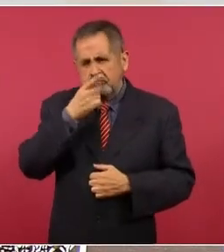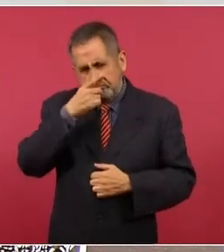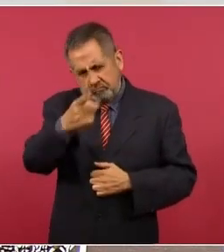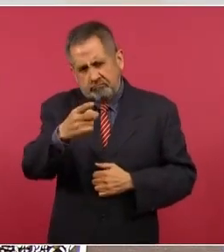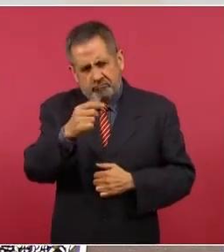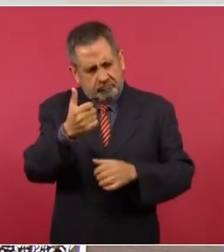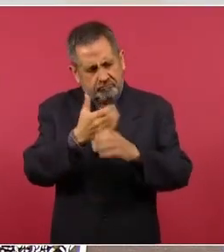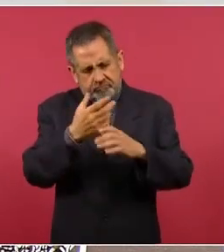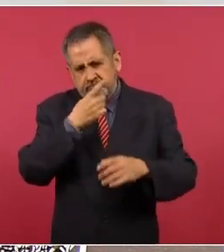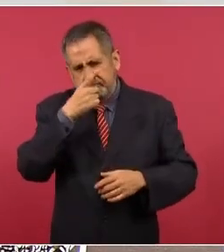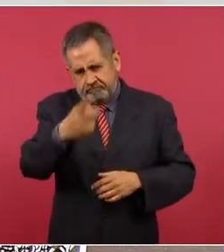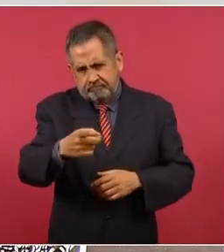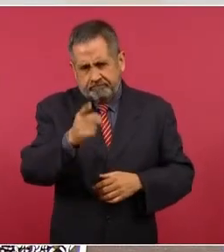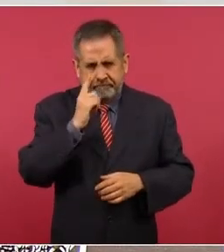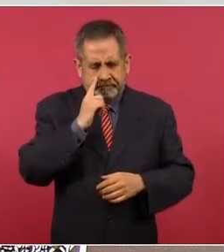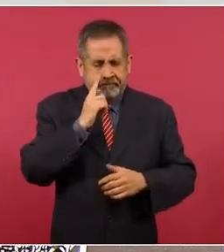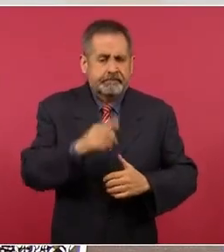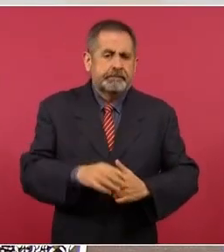cosa.